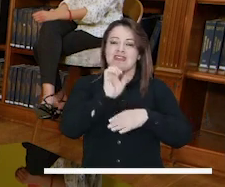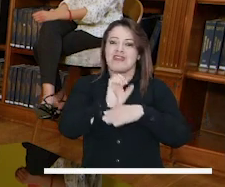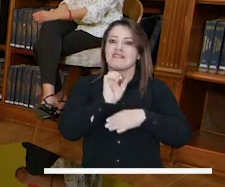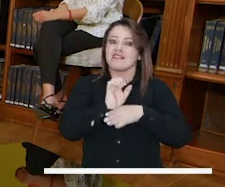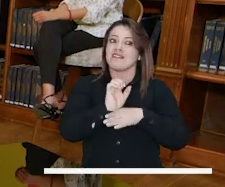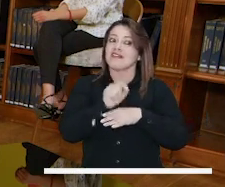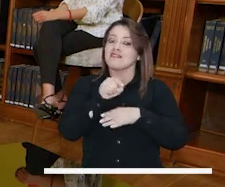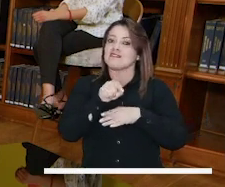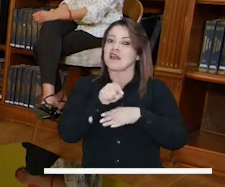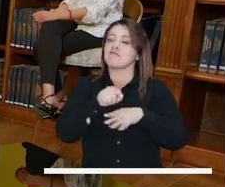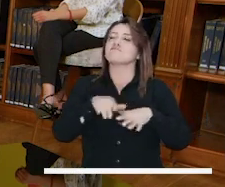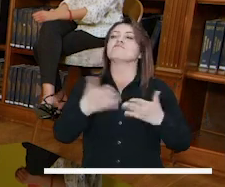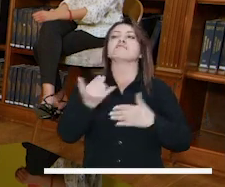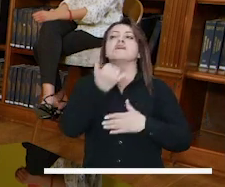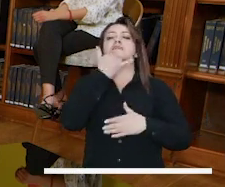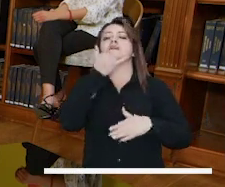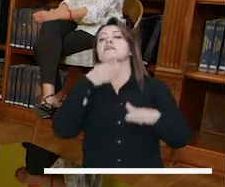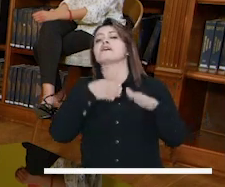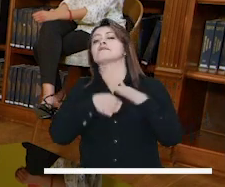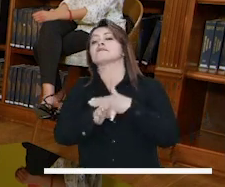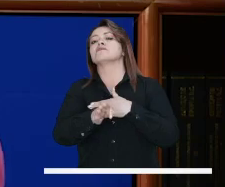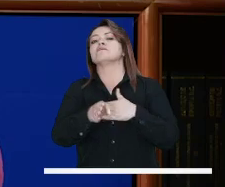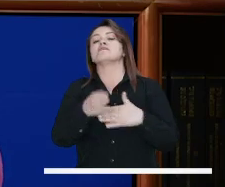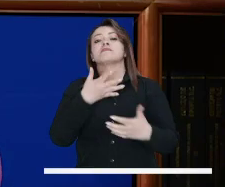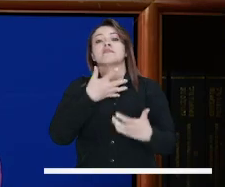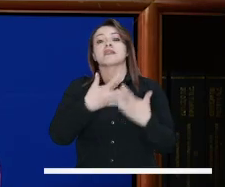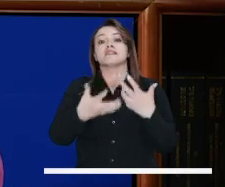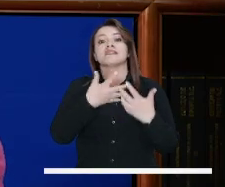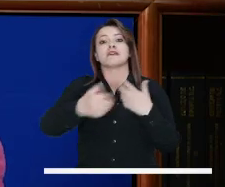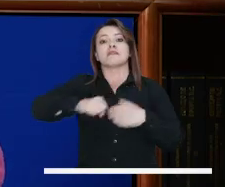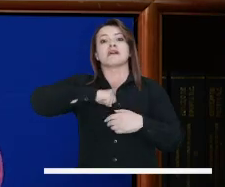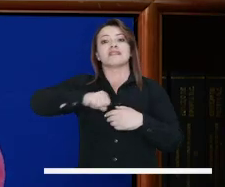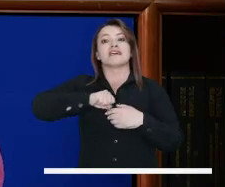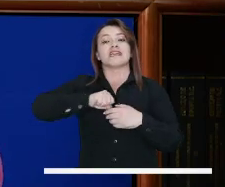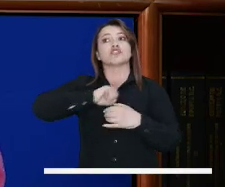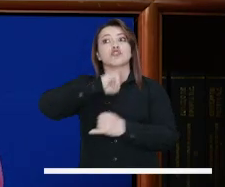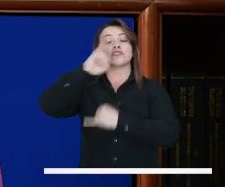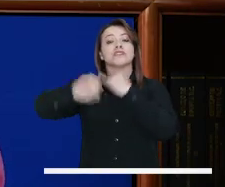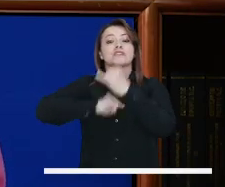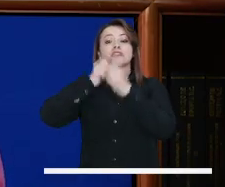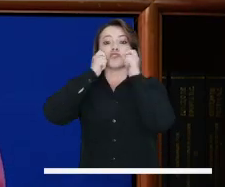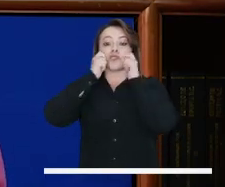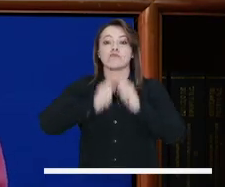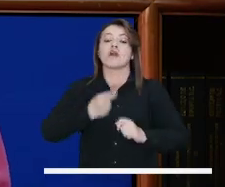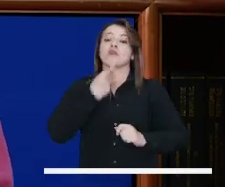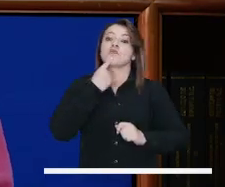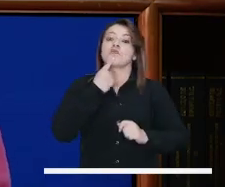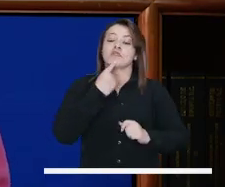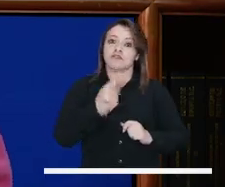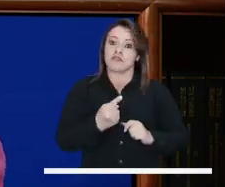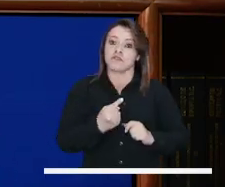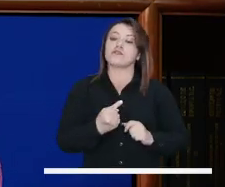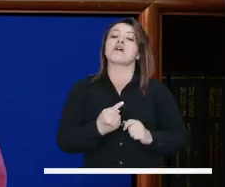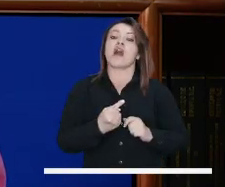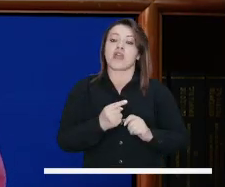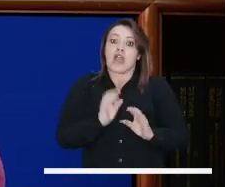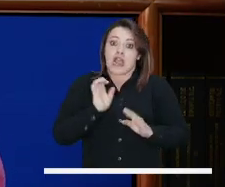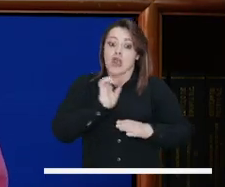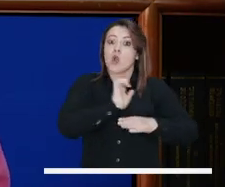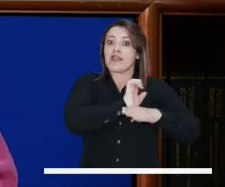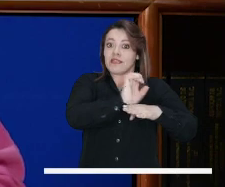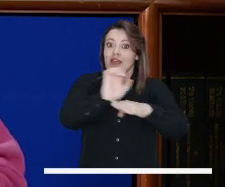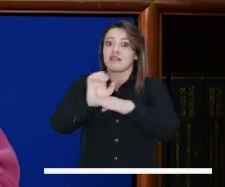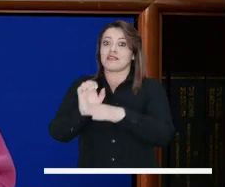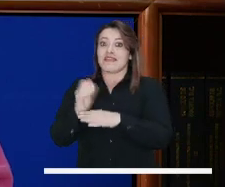a la hora de recibir una denuncia, que eso es lo primero que hay que evaluar es el acceso, y lo dice, por ejemplo, el Sistema Interamericano de Derechos